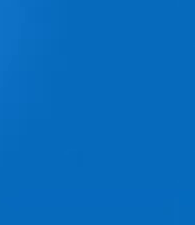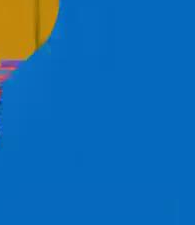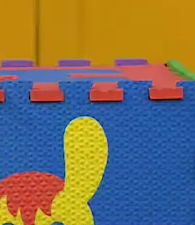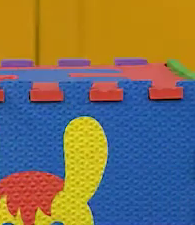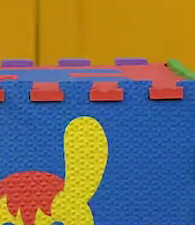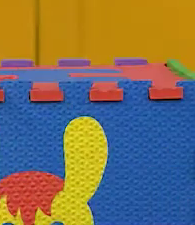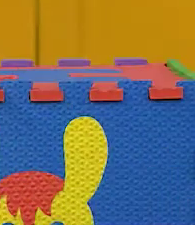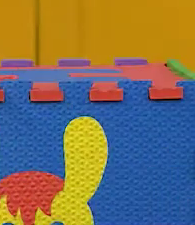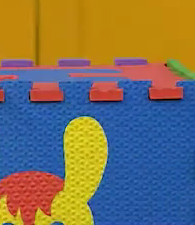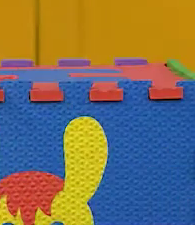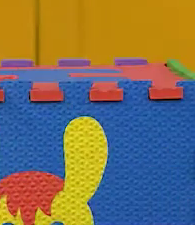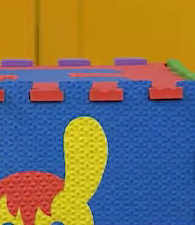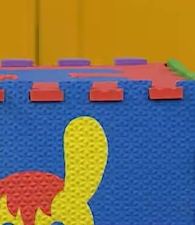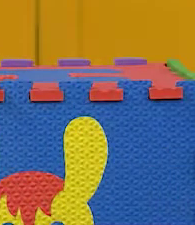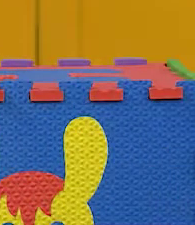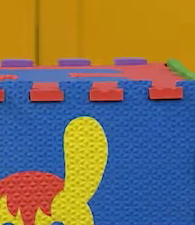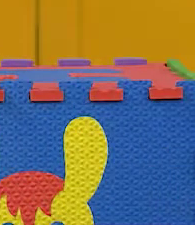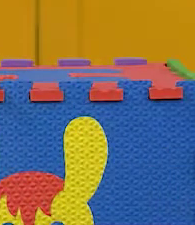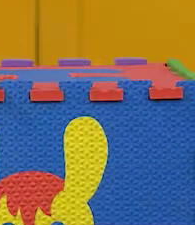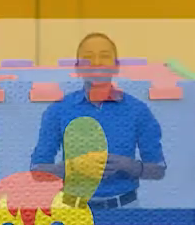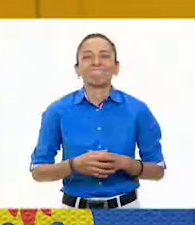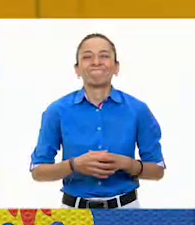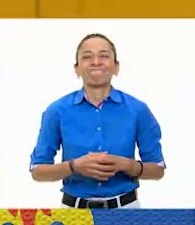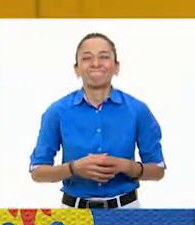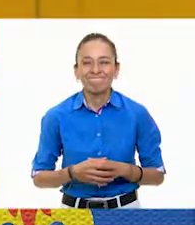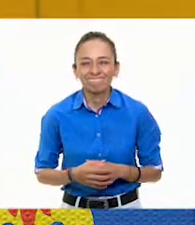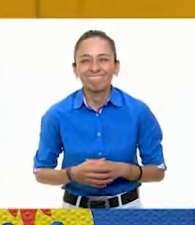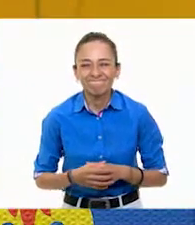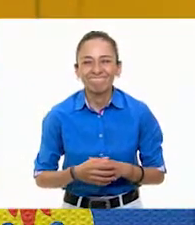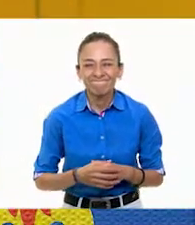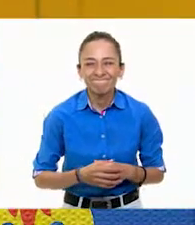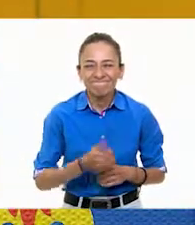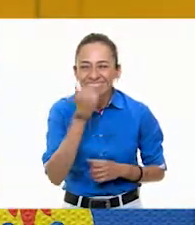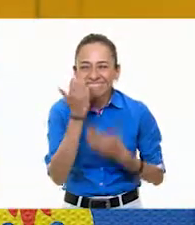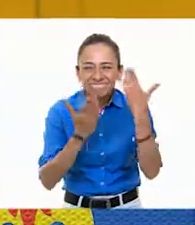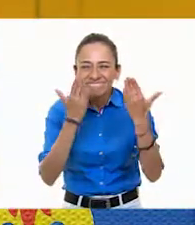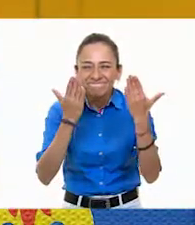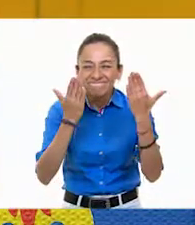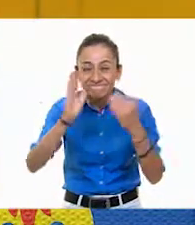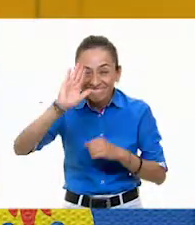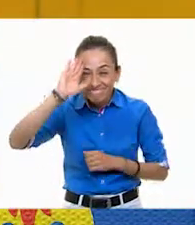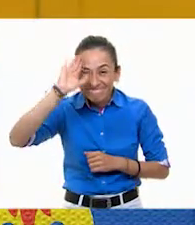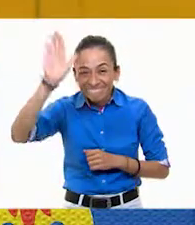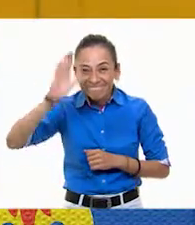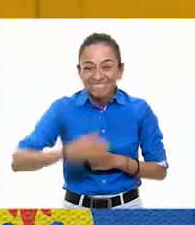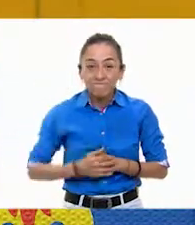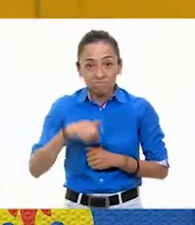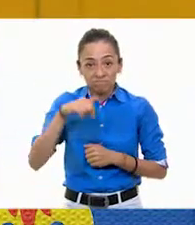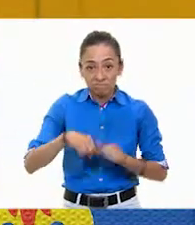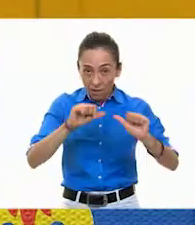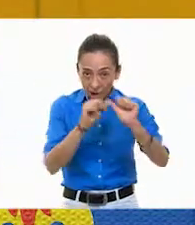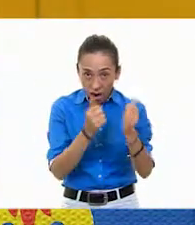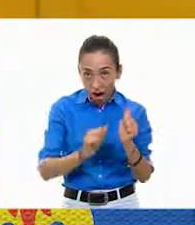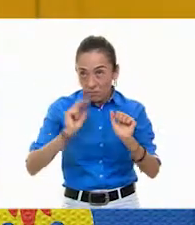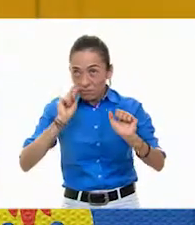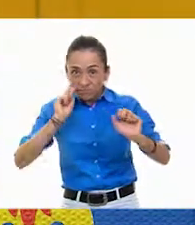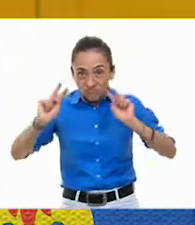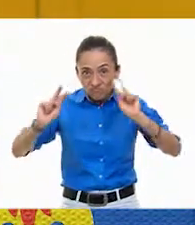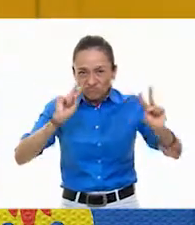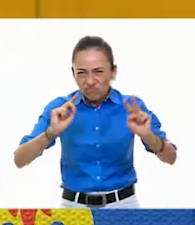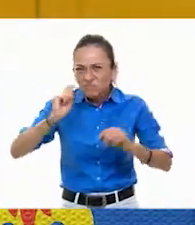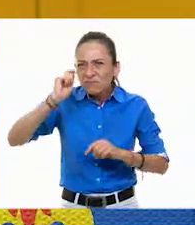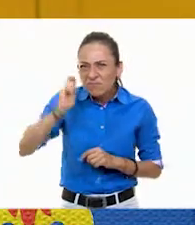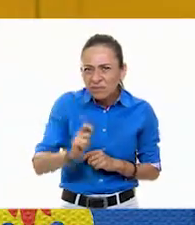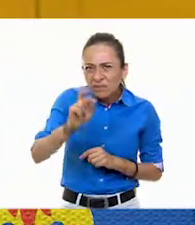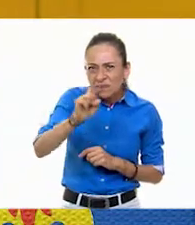¡Ja, ja, ja! ¿Qué tal, alumnas y alumnos? En artes visuales, el ritmo es la representación y